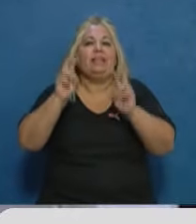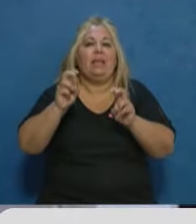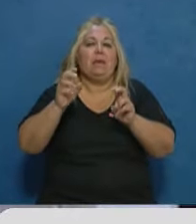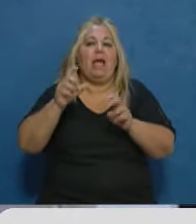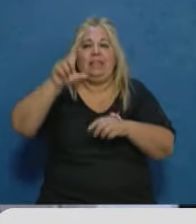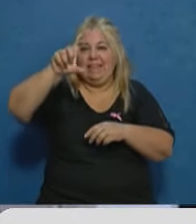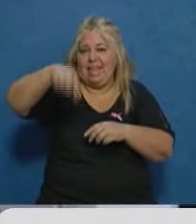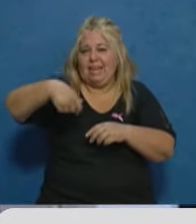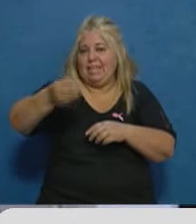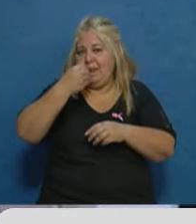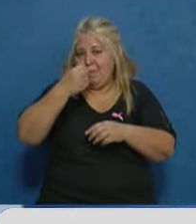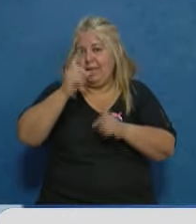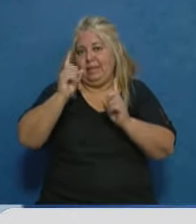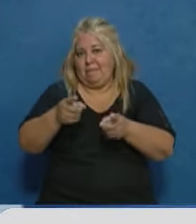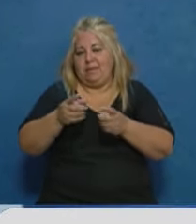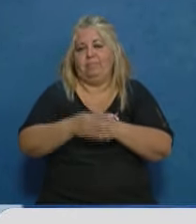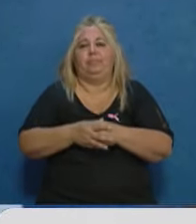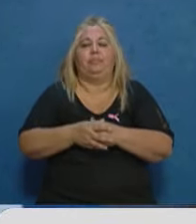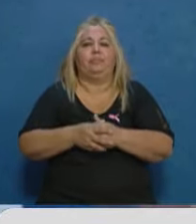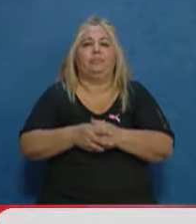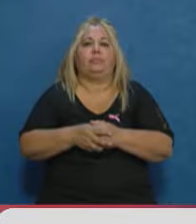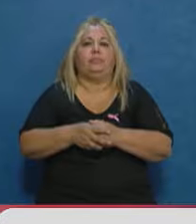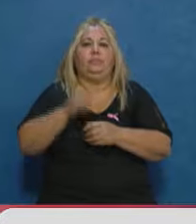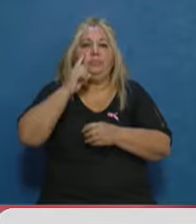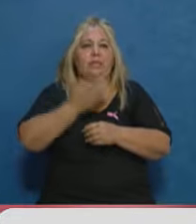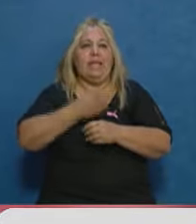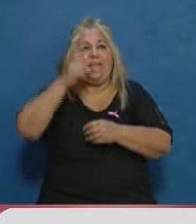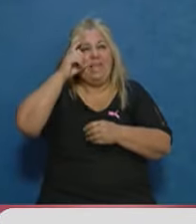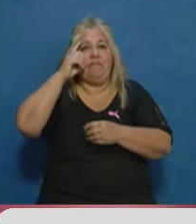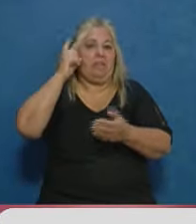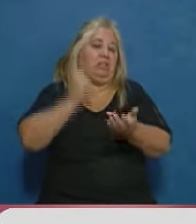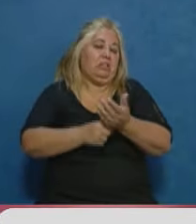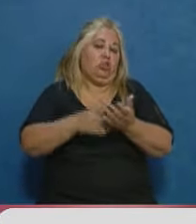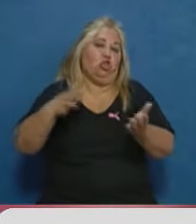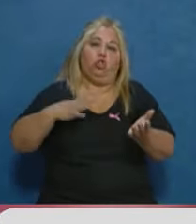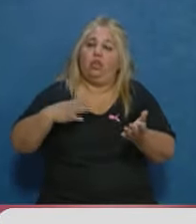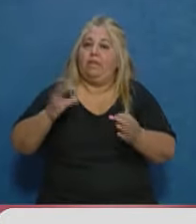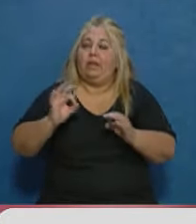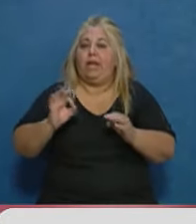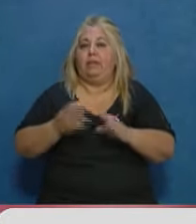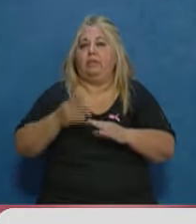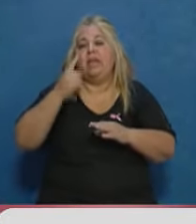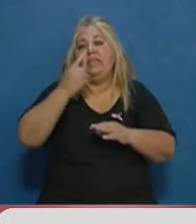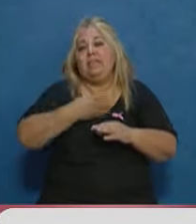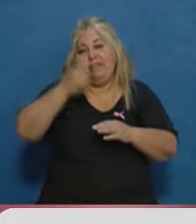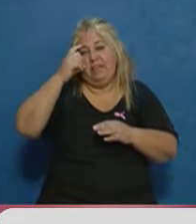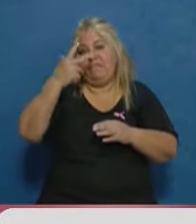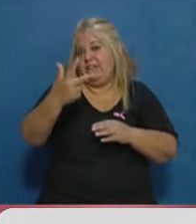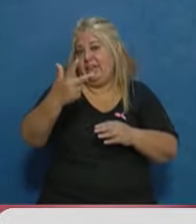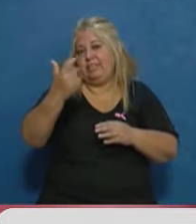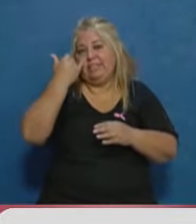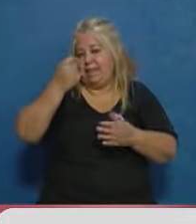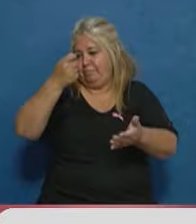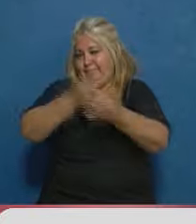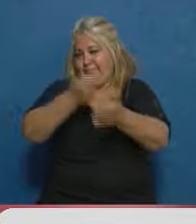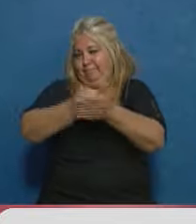nosotros vamos a ampliar después de escucharlo. El IFE no está definido aún. Se terminó de pagar el IFE 3. Se pagaron 3 IFEs que